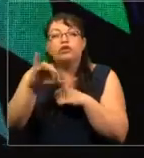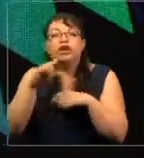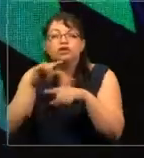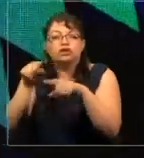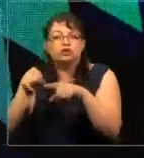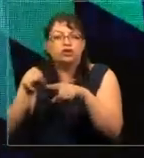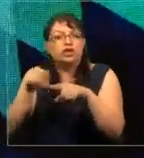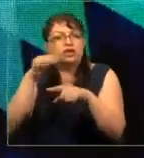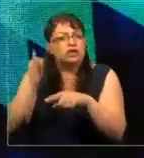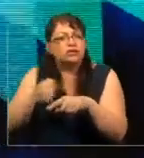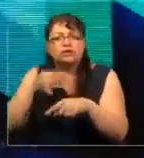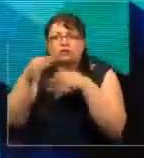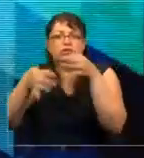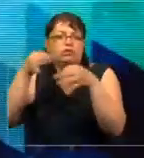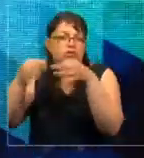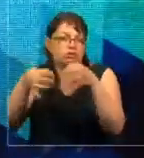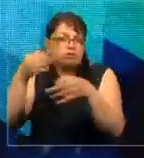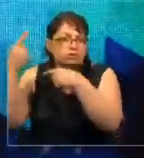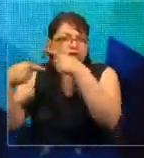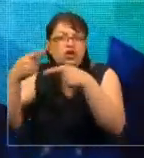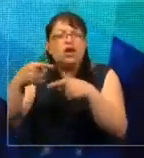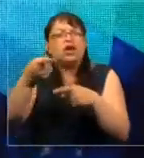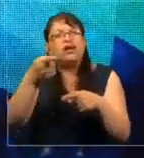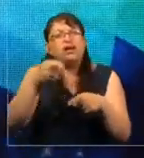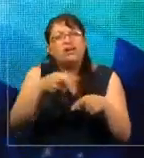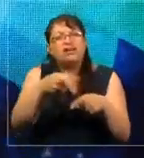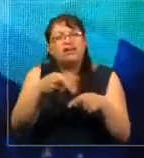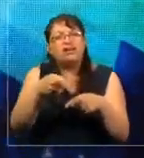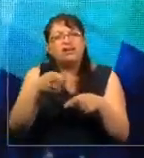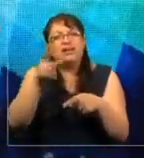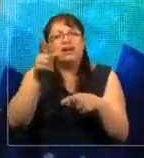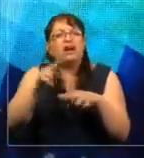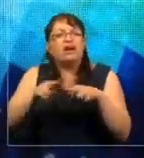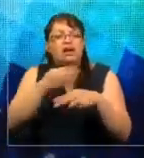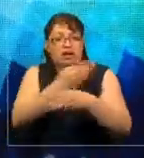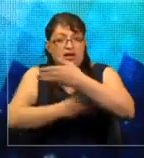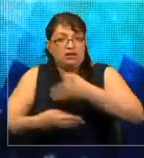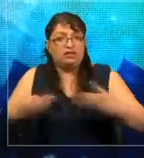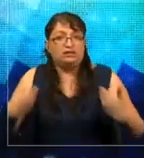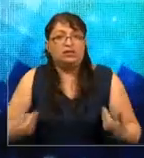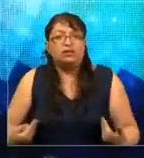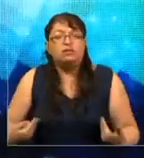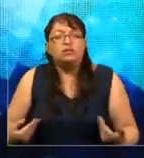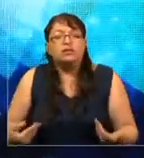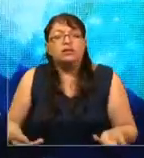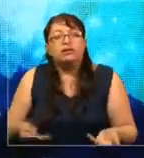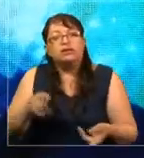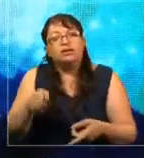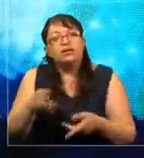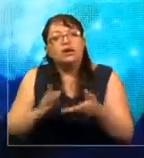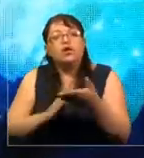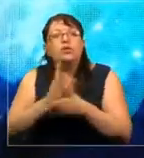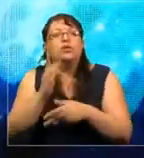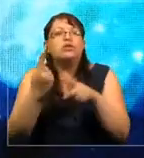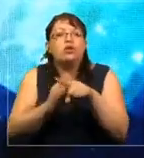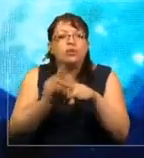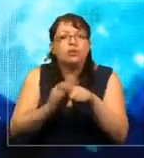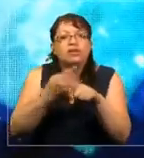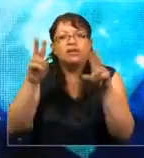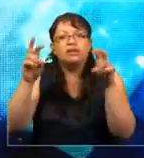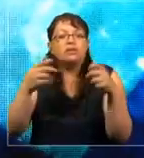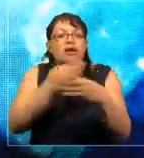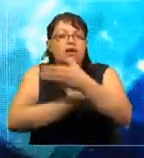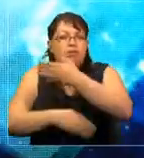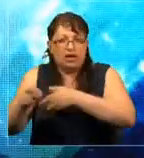siempre cuenta la historia. Ella era una diseñadora de poleras y empezó a hablar de las poleras que ella